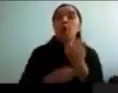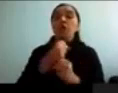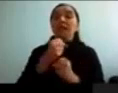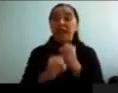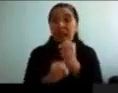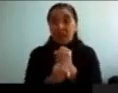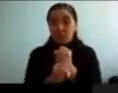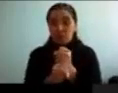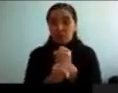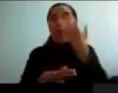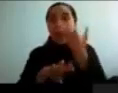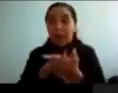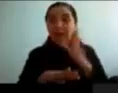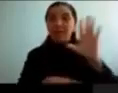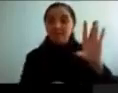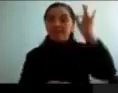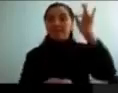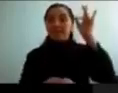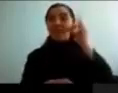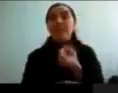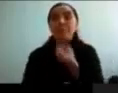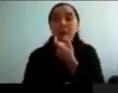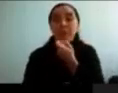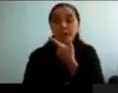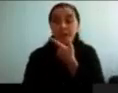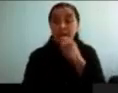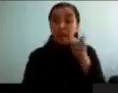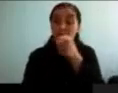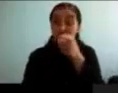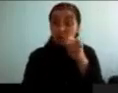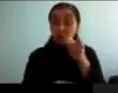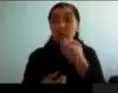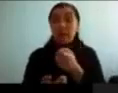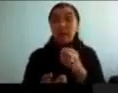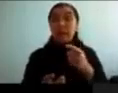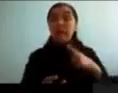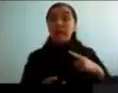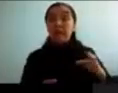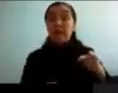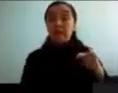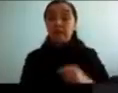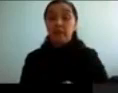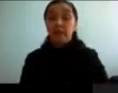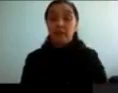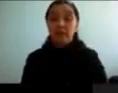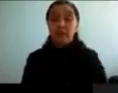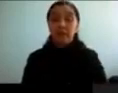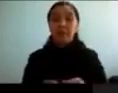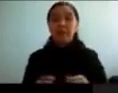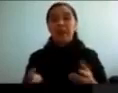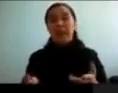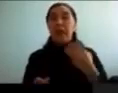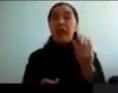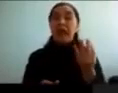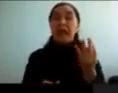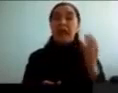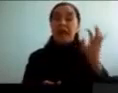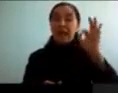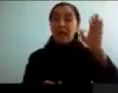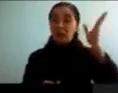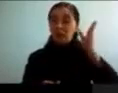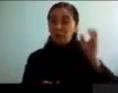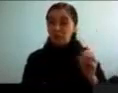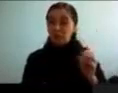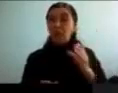diagnosticados y los que están medicados en Estados Unidos. Si fijas, los diagnosticados son altísimos. En los niños hay en torno un 14% en promedio a los